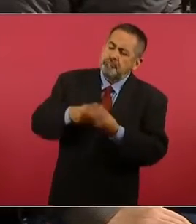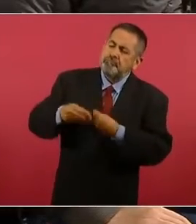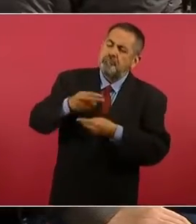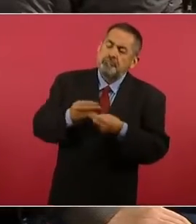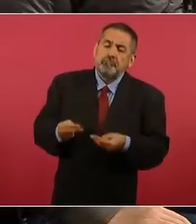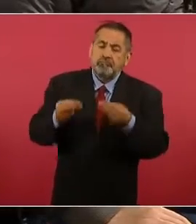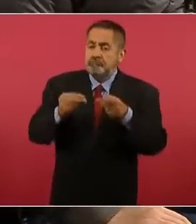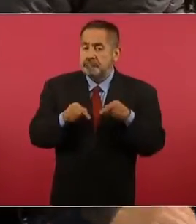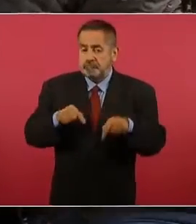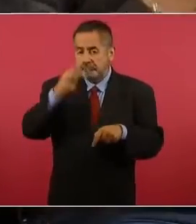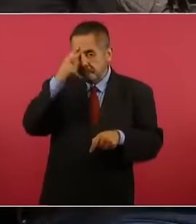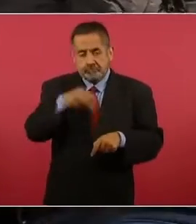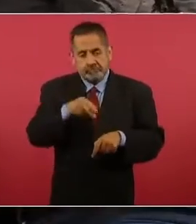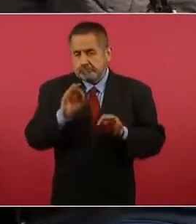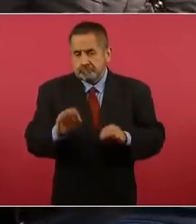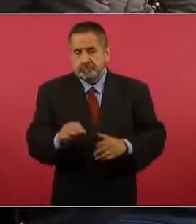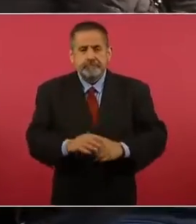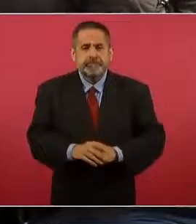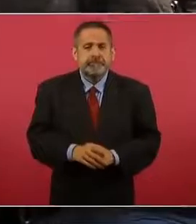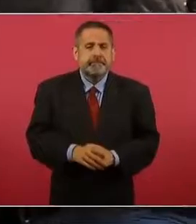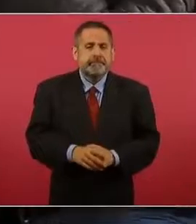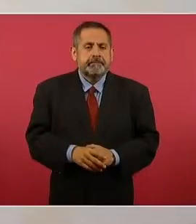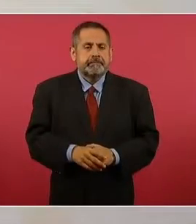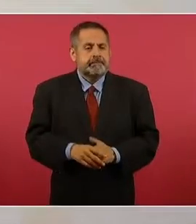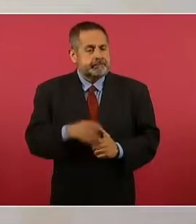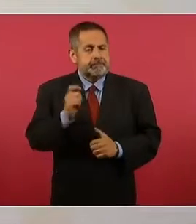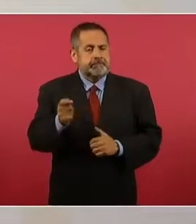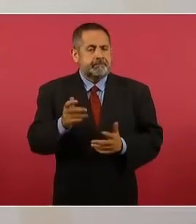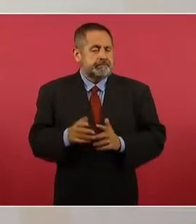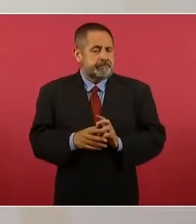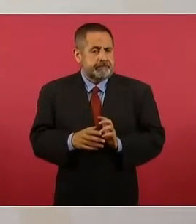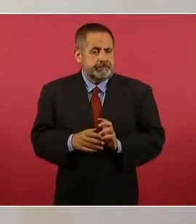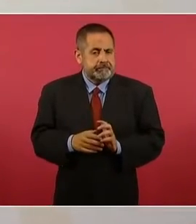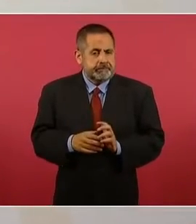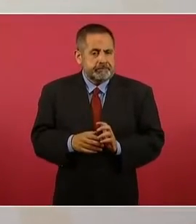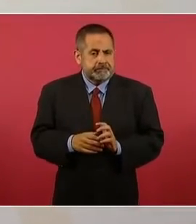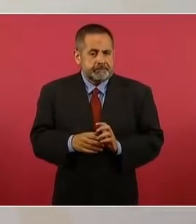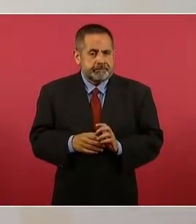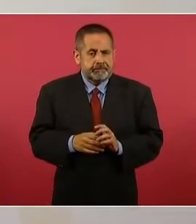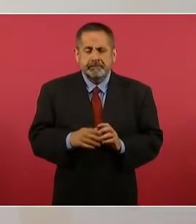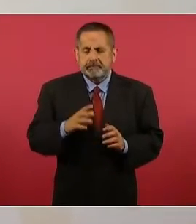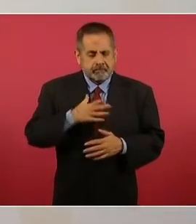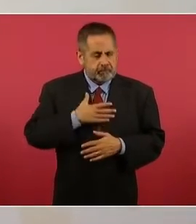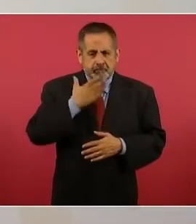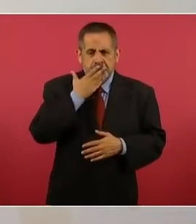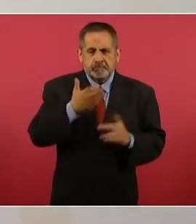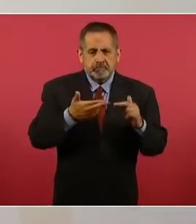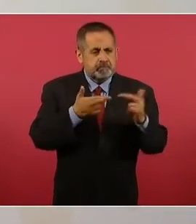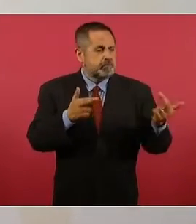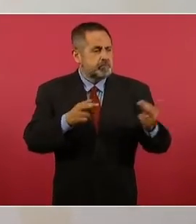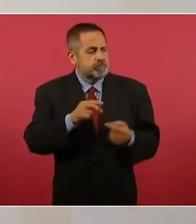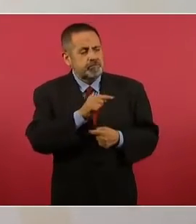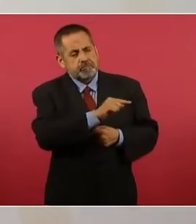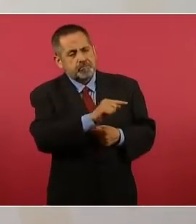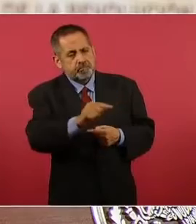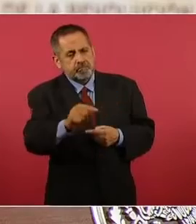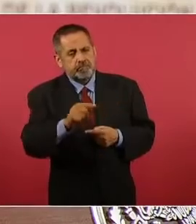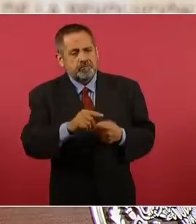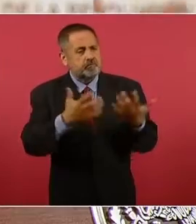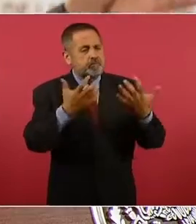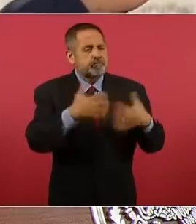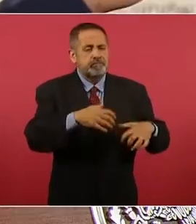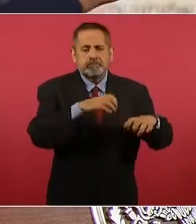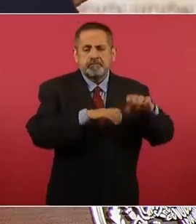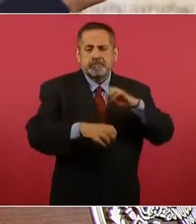México. Entonces, tenemos muy buena relación con el sector